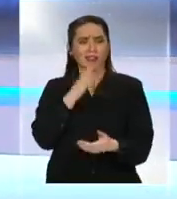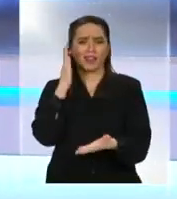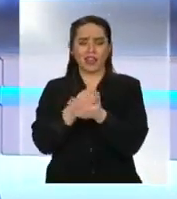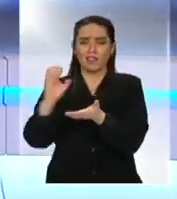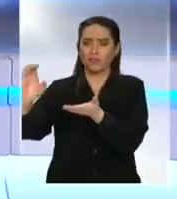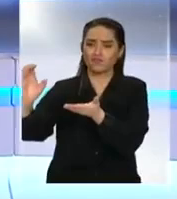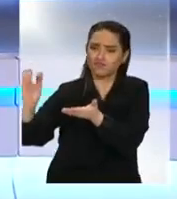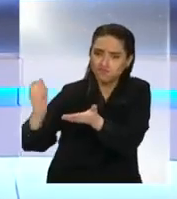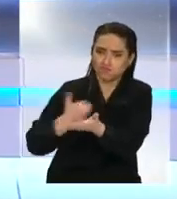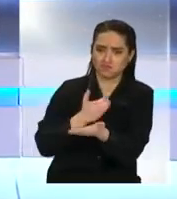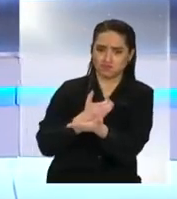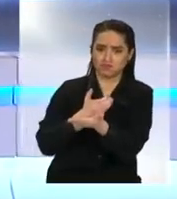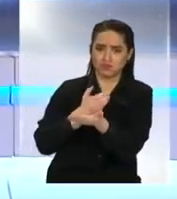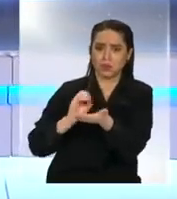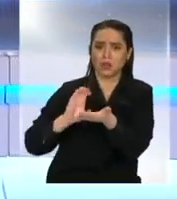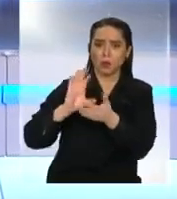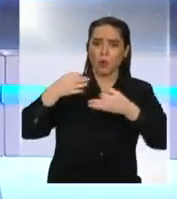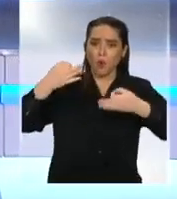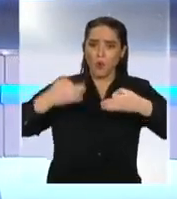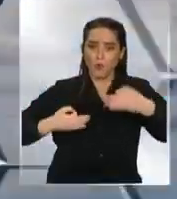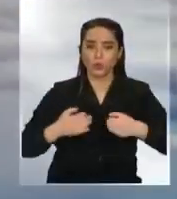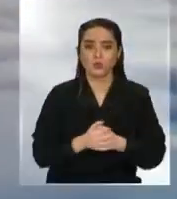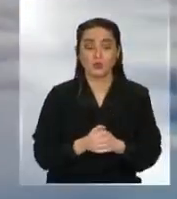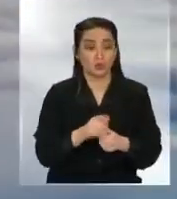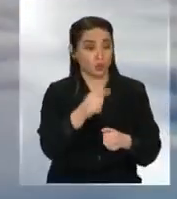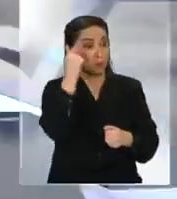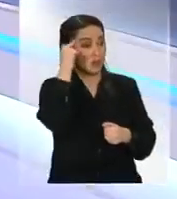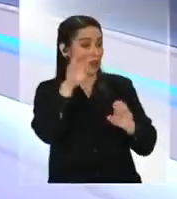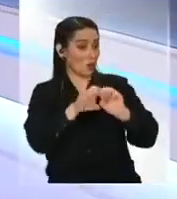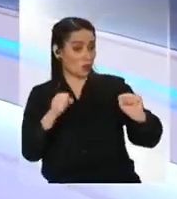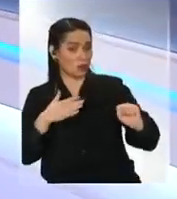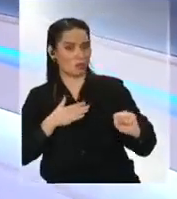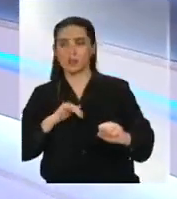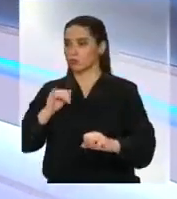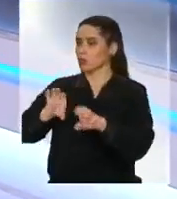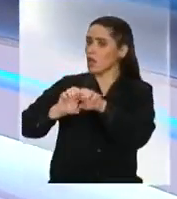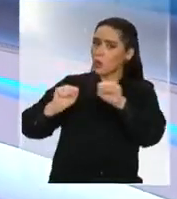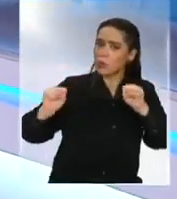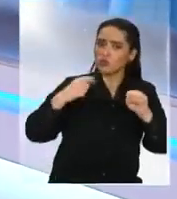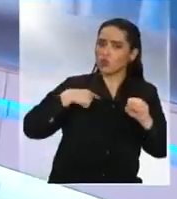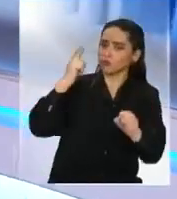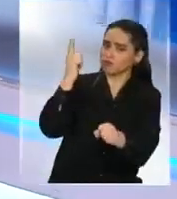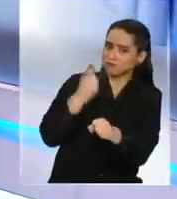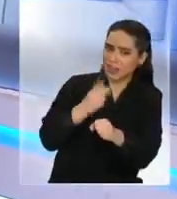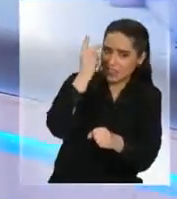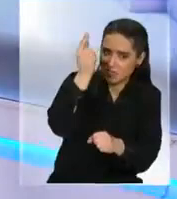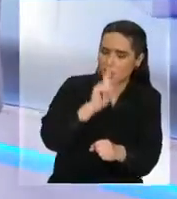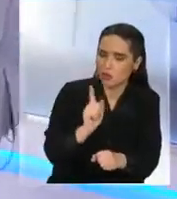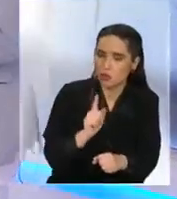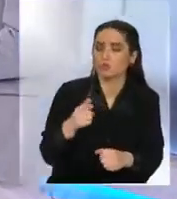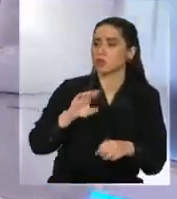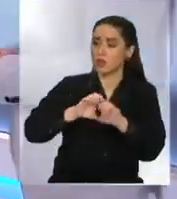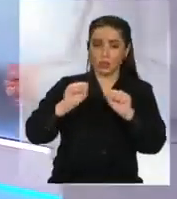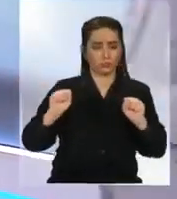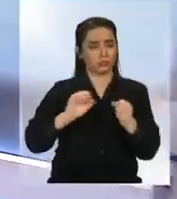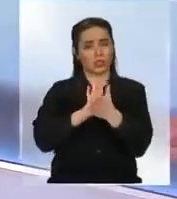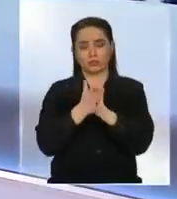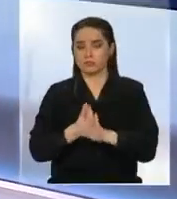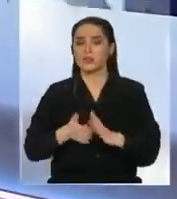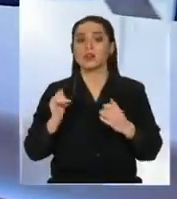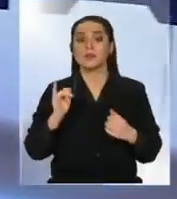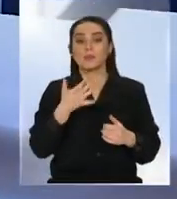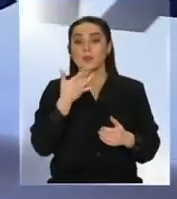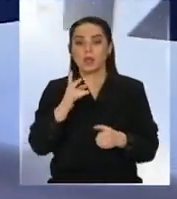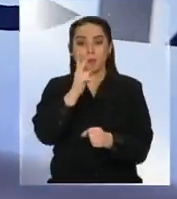hay un proceso de mejoramiento de la carrera funcional, pero además de reconocerla, absolutamente. estoy imponiendo una posición, sino que... Absolutamente. En el mundo desarrollado, los